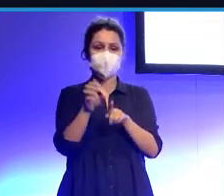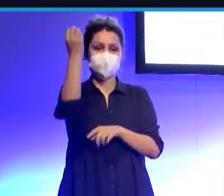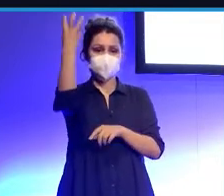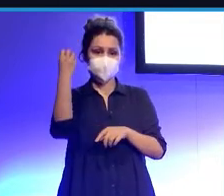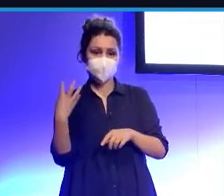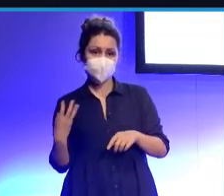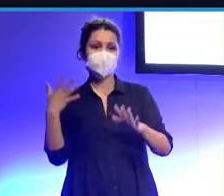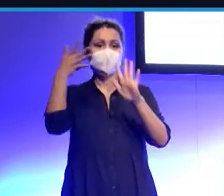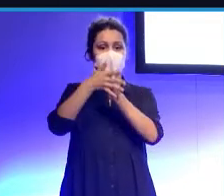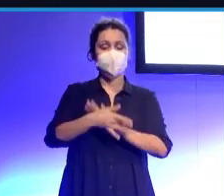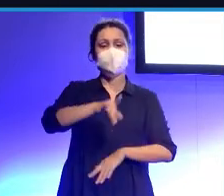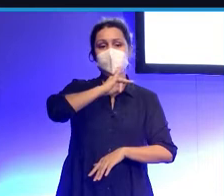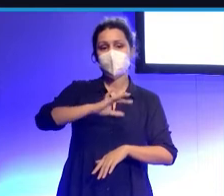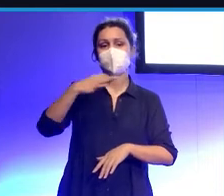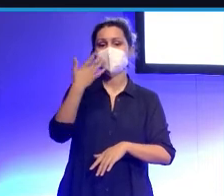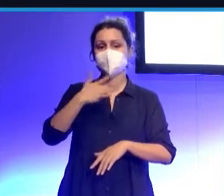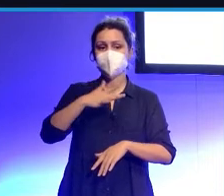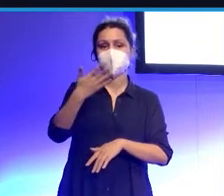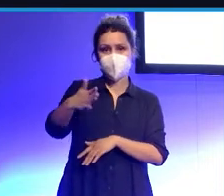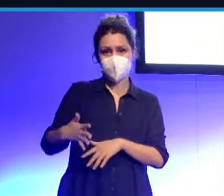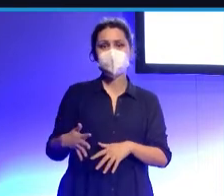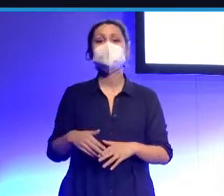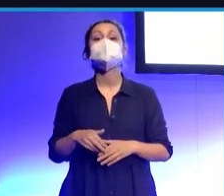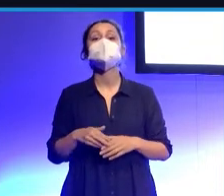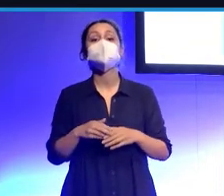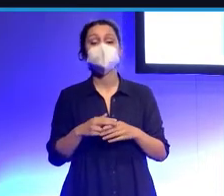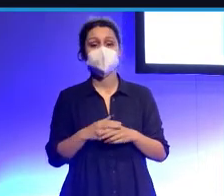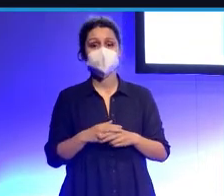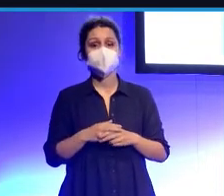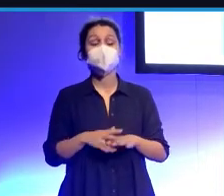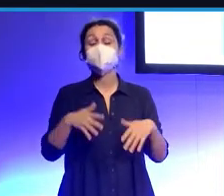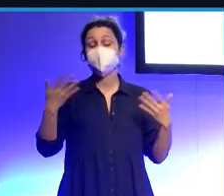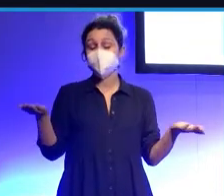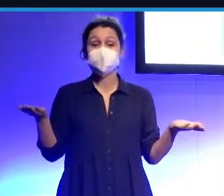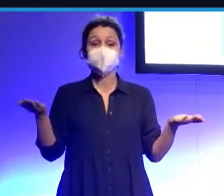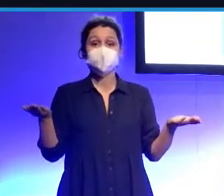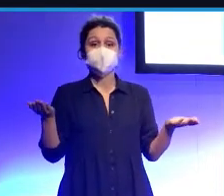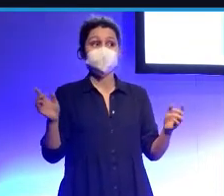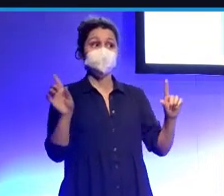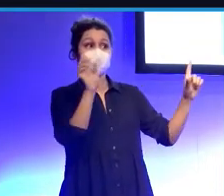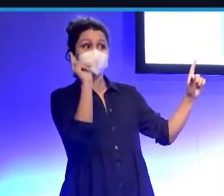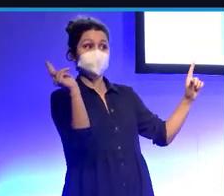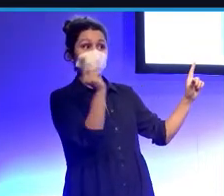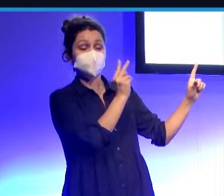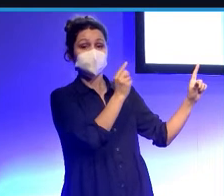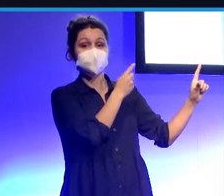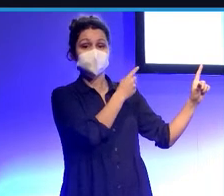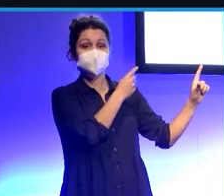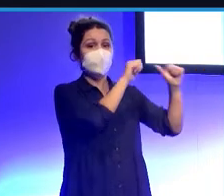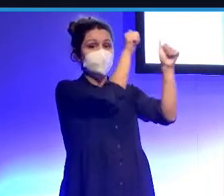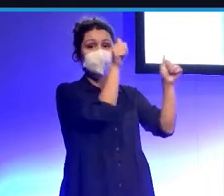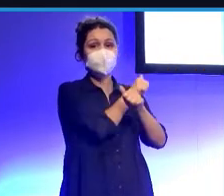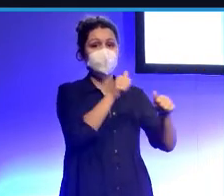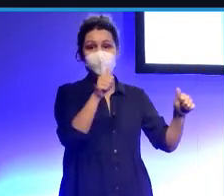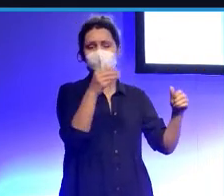en el amarillo, normal. Y en el verde, pues, estás mejor. Y esto nos lleva a, probablemente, uno de los modelos o